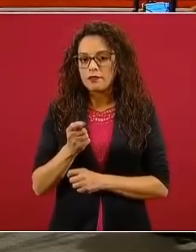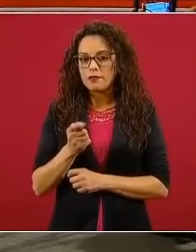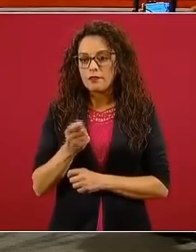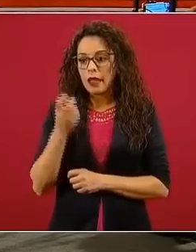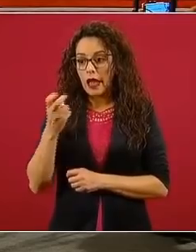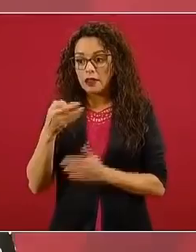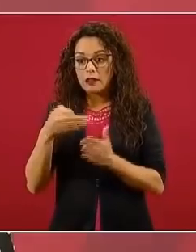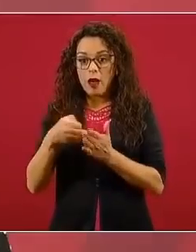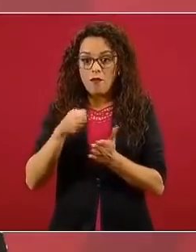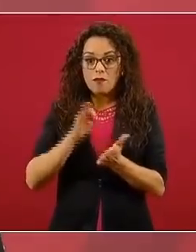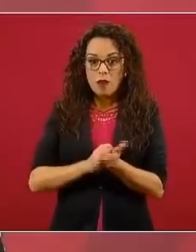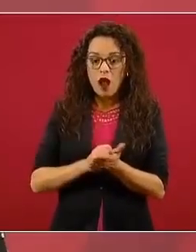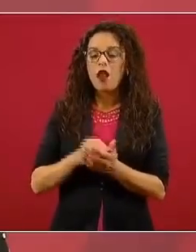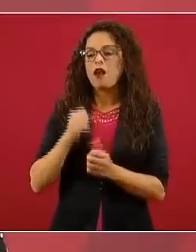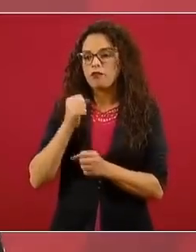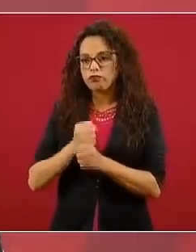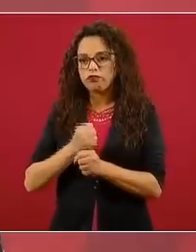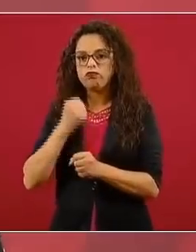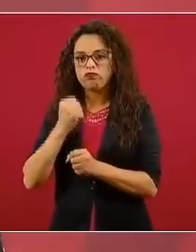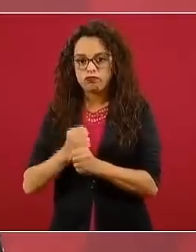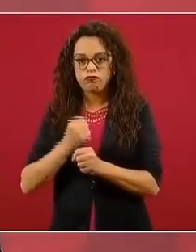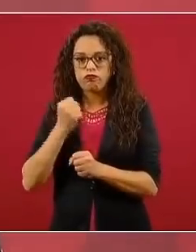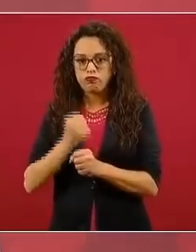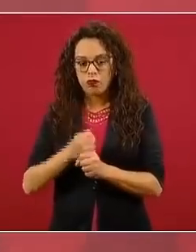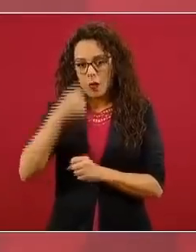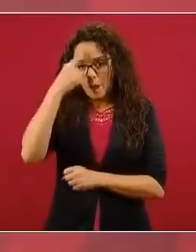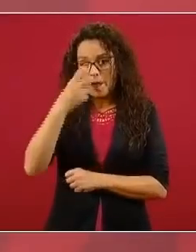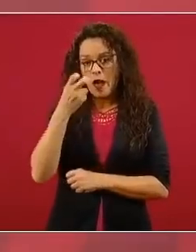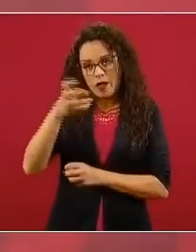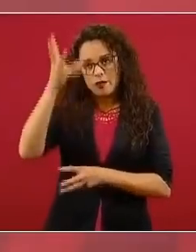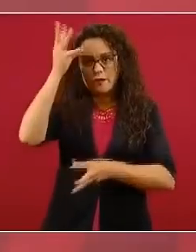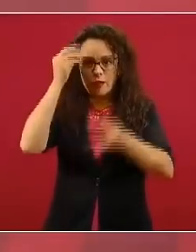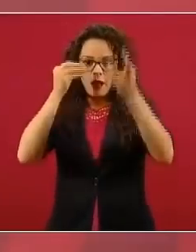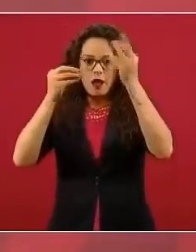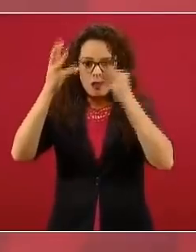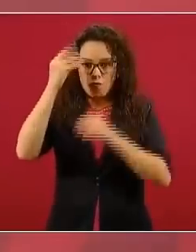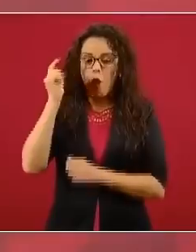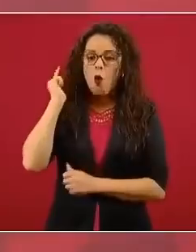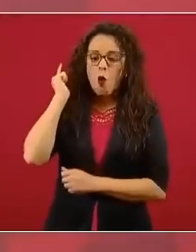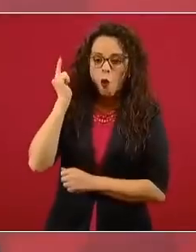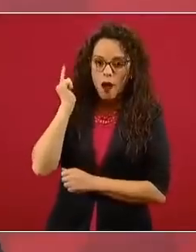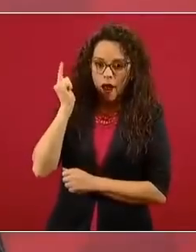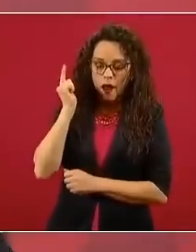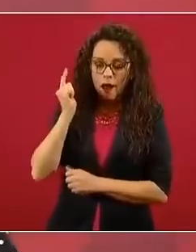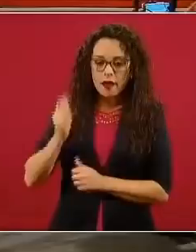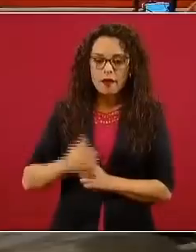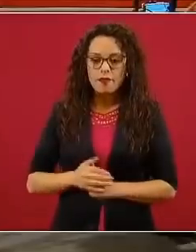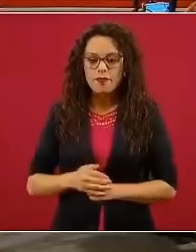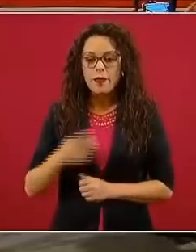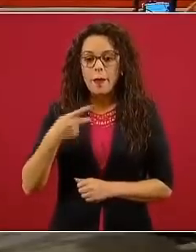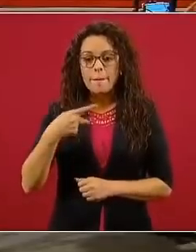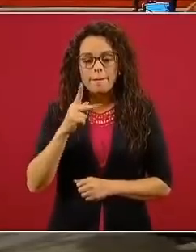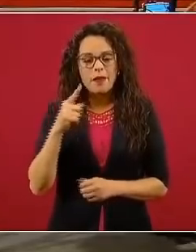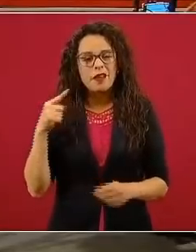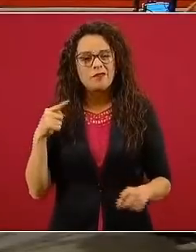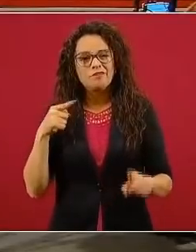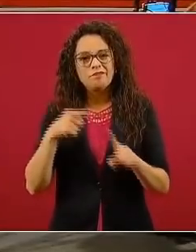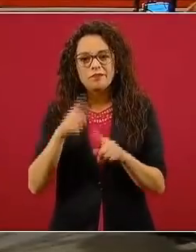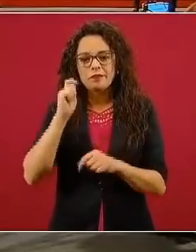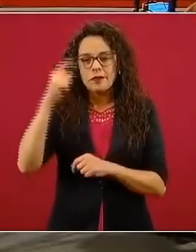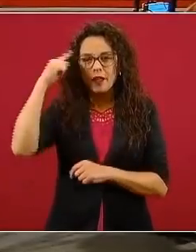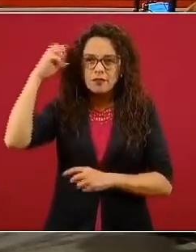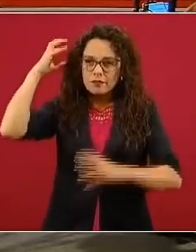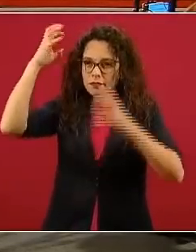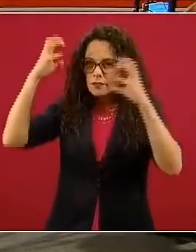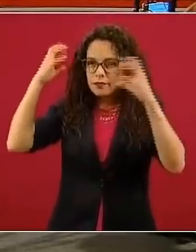valores y estos principios de los aprendizajes esperados. Y que sea dialógico y reflexivo tiene que ver